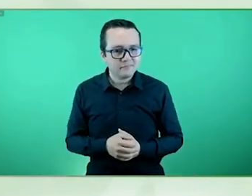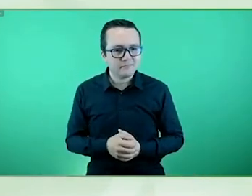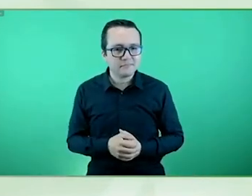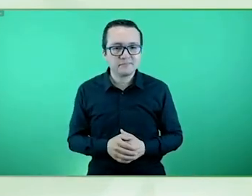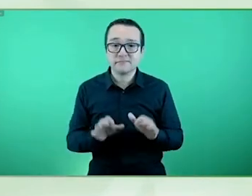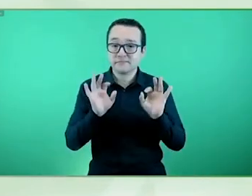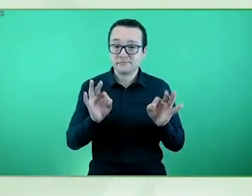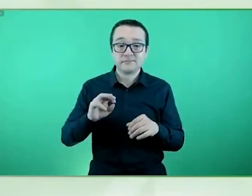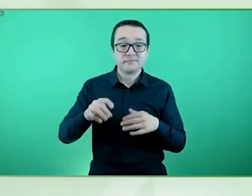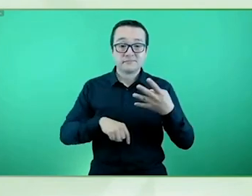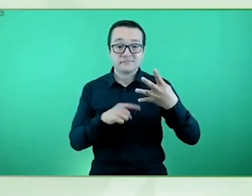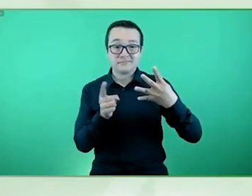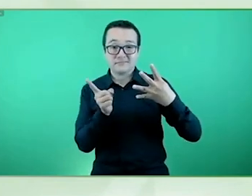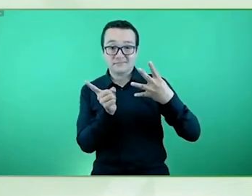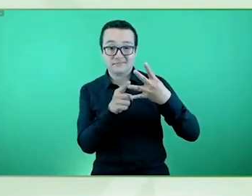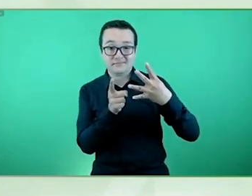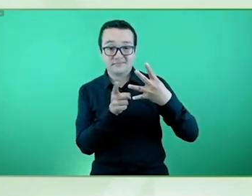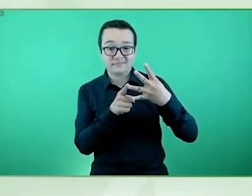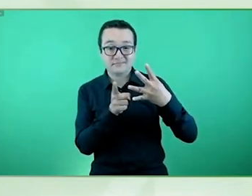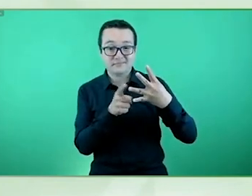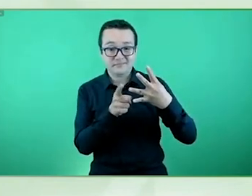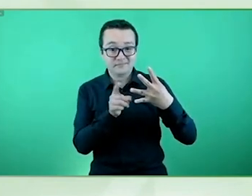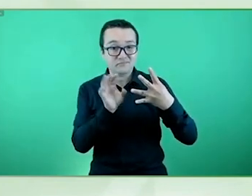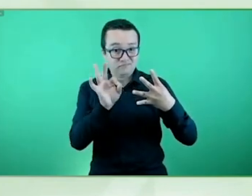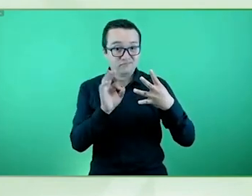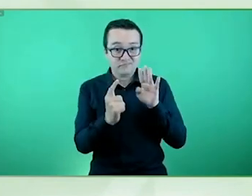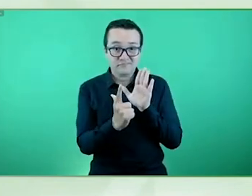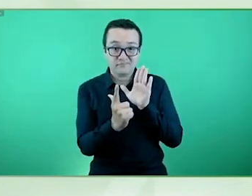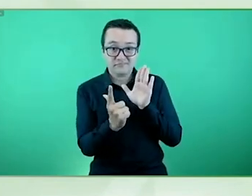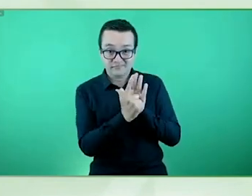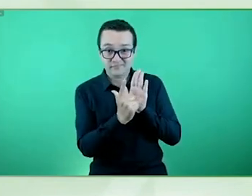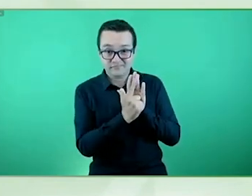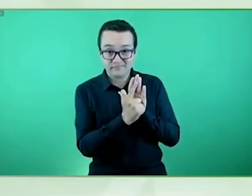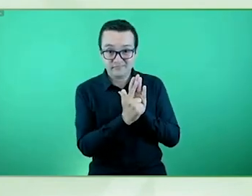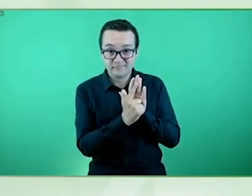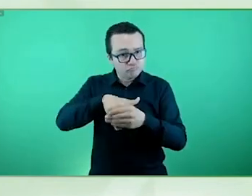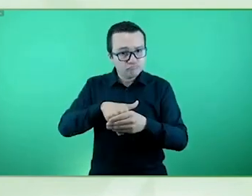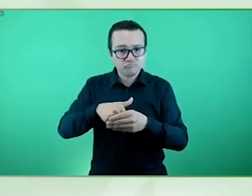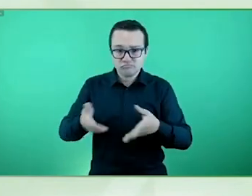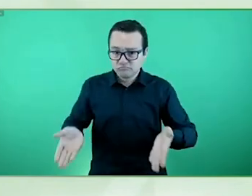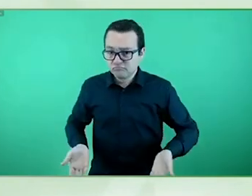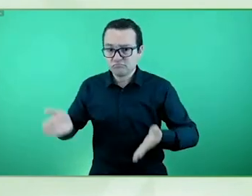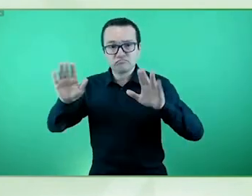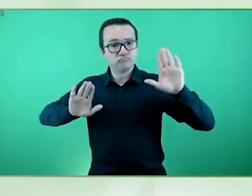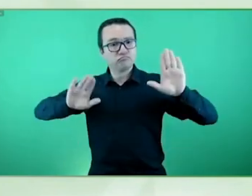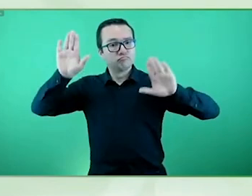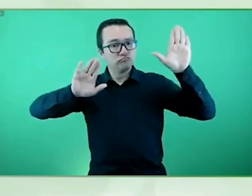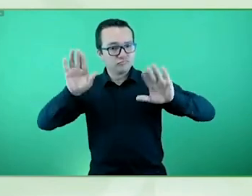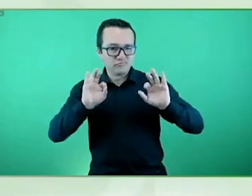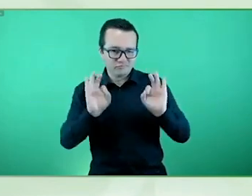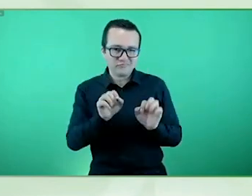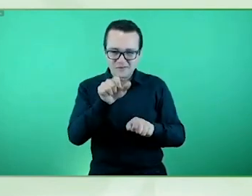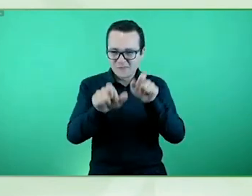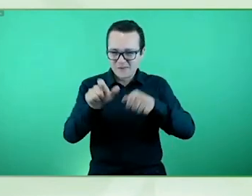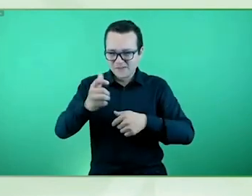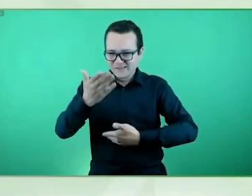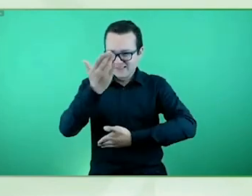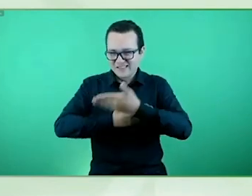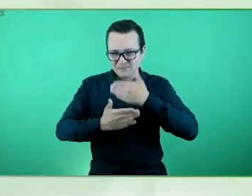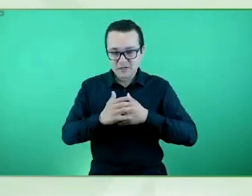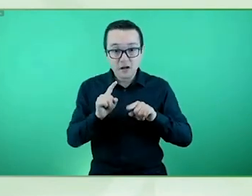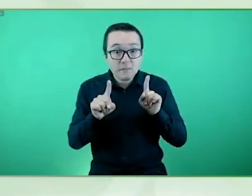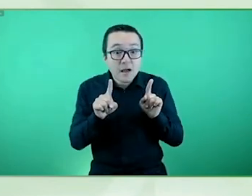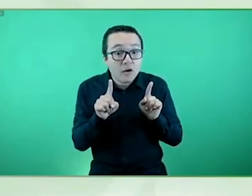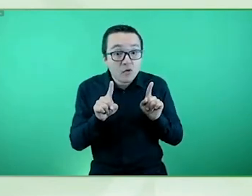categoría en la que la ley permite votar y presentar discapacidad pero no a todas porque pone